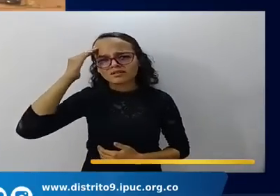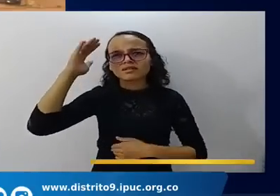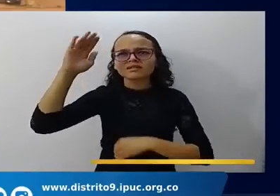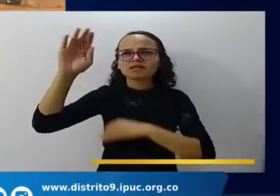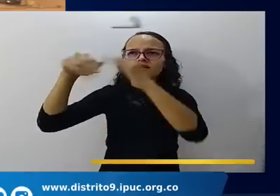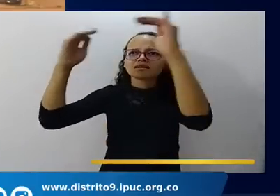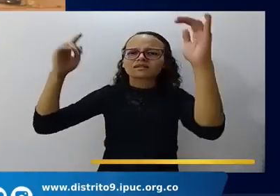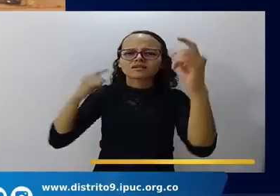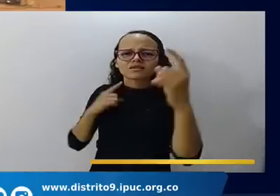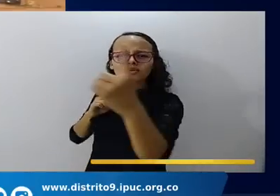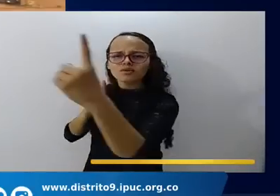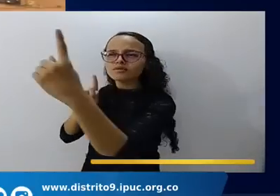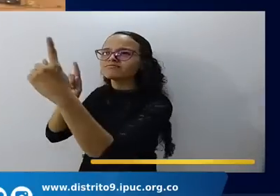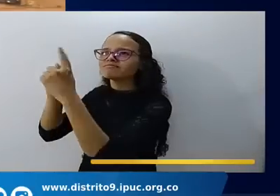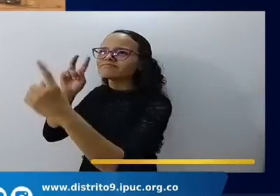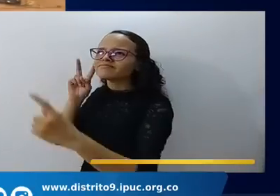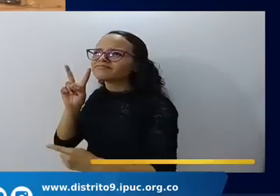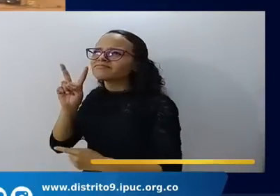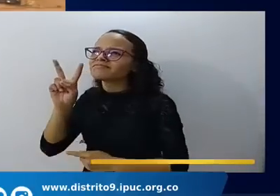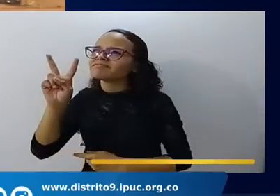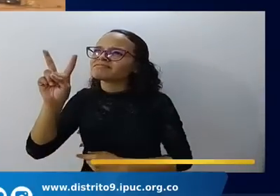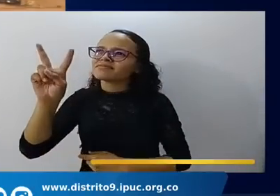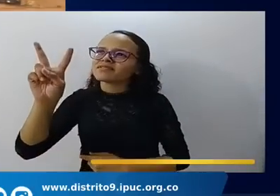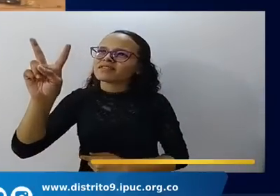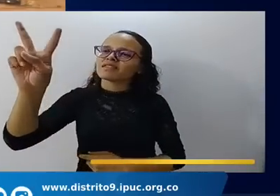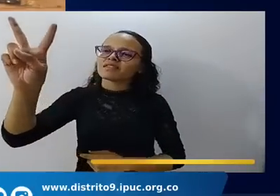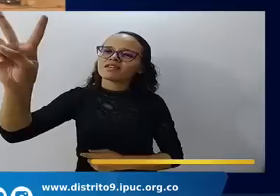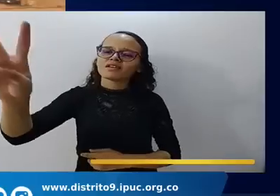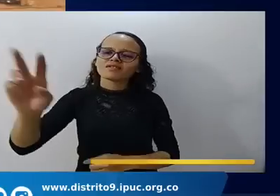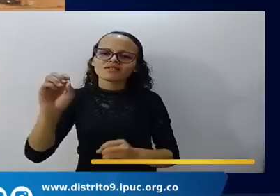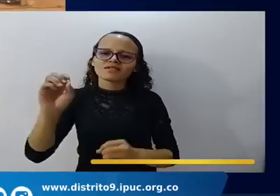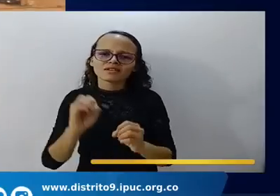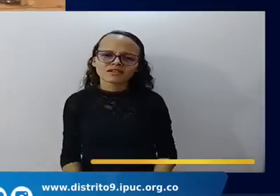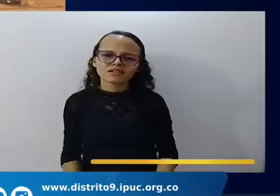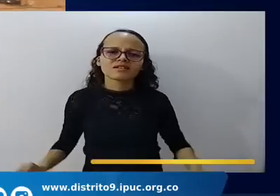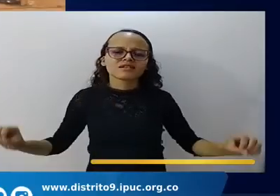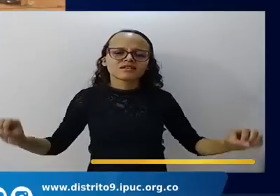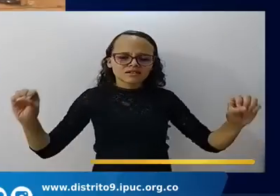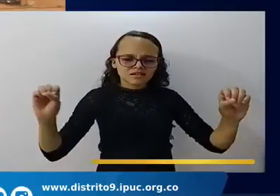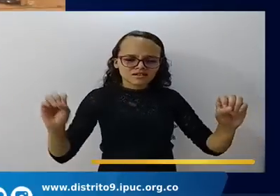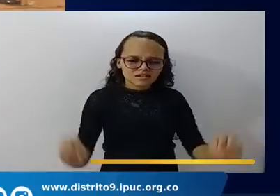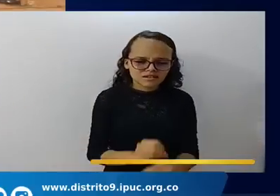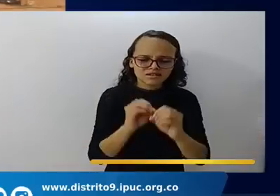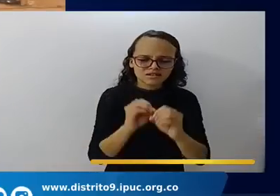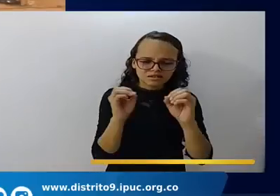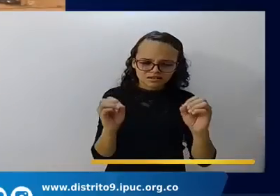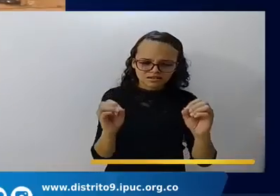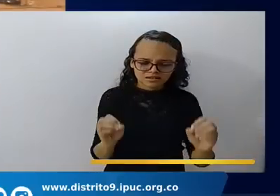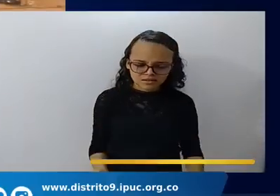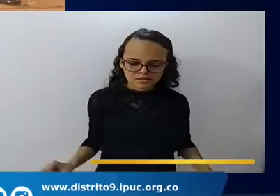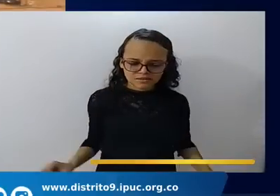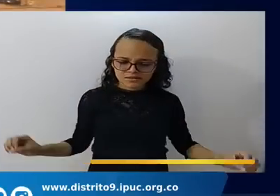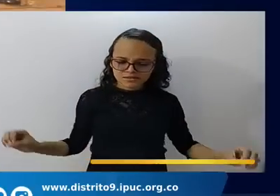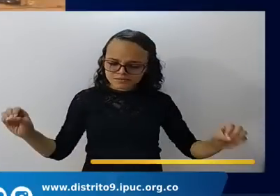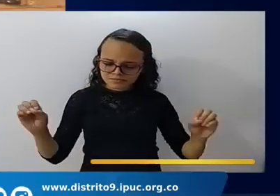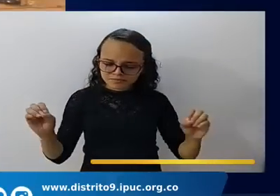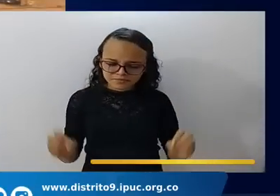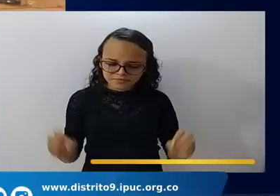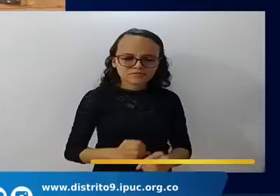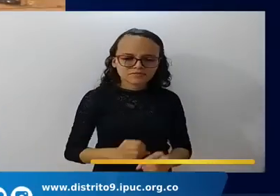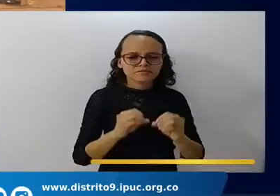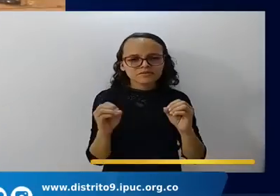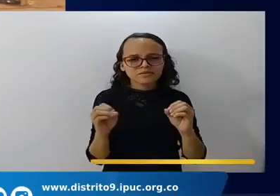Que con mis ojos te veré